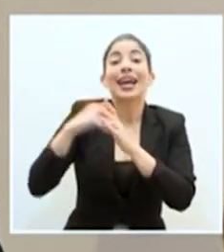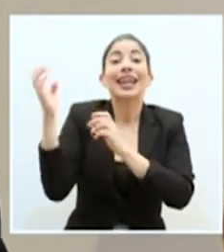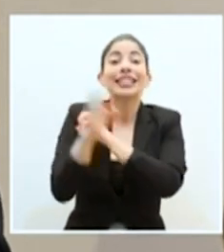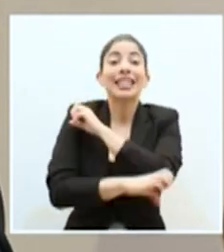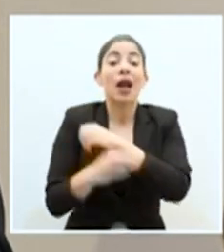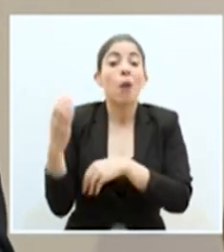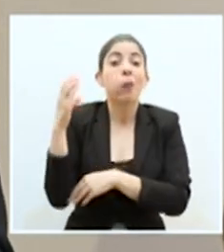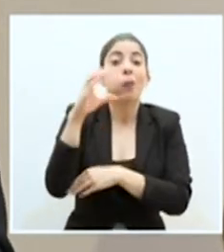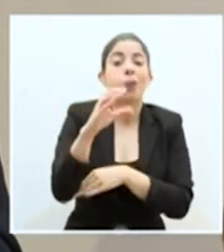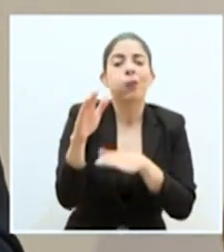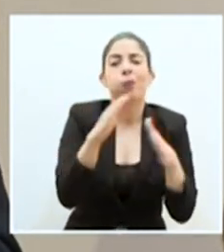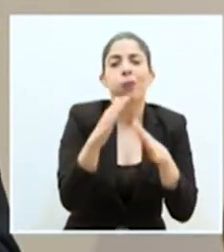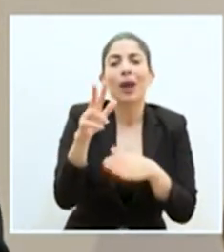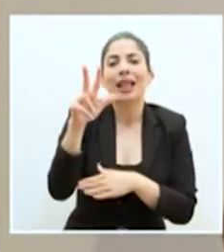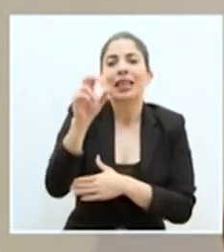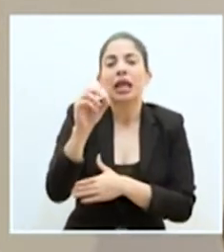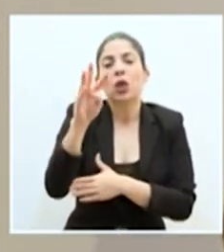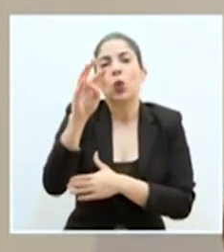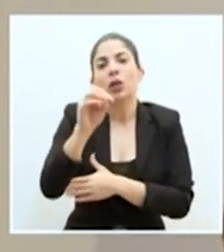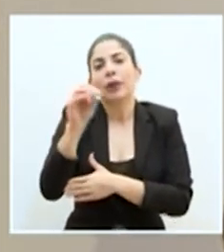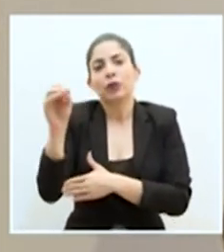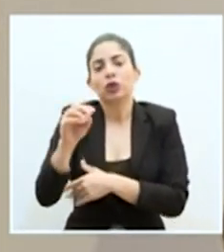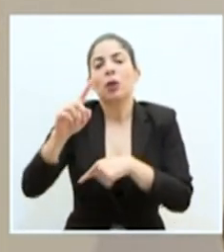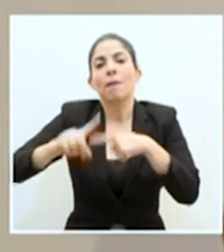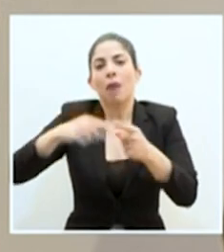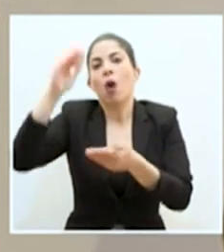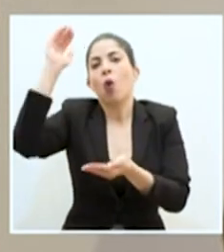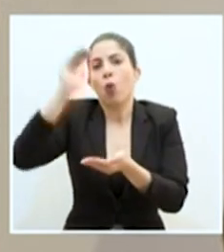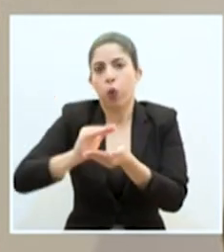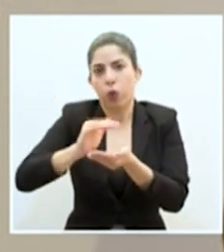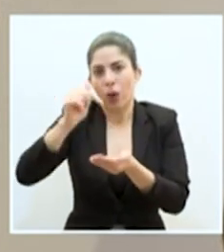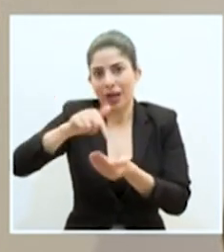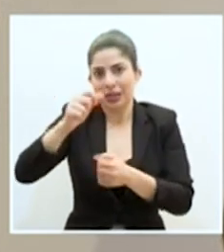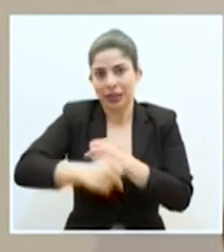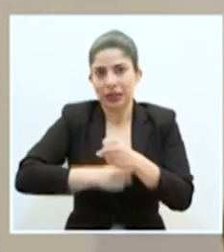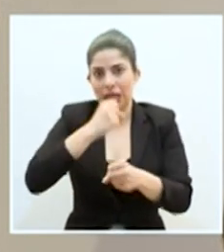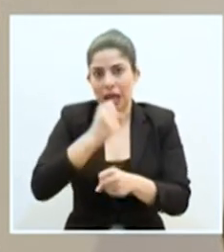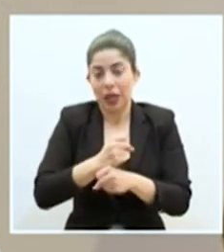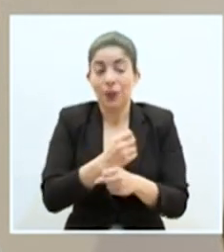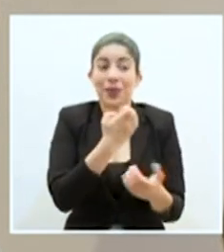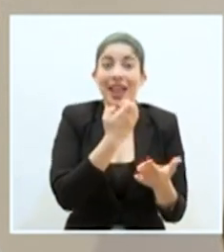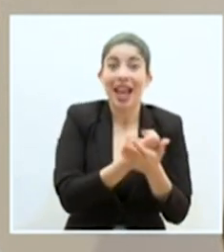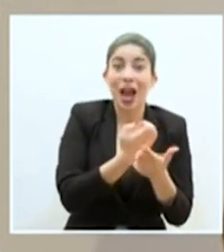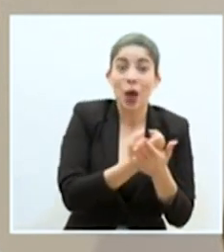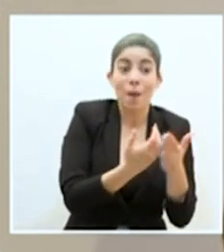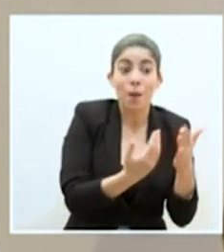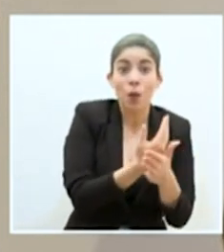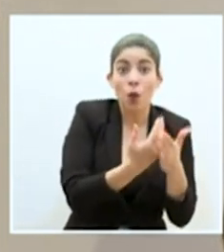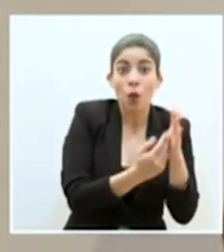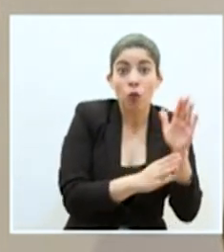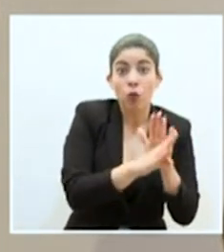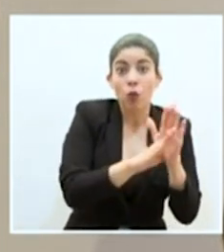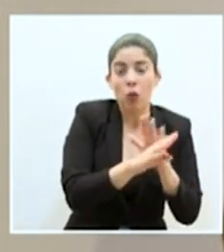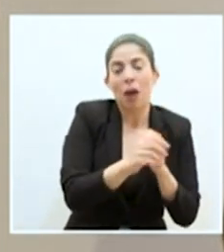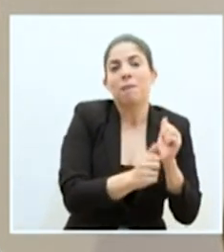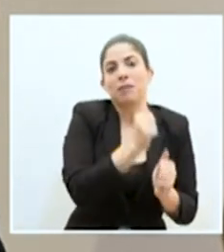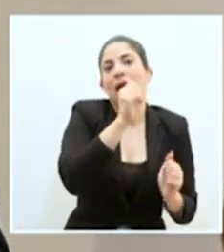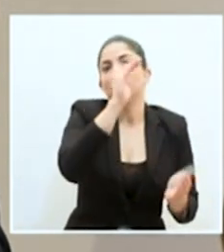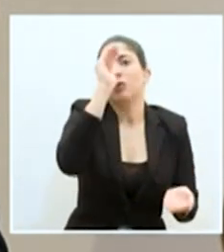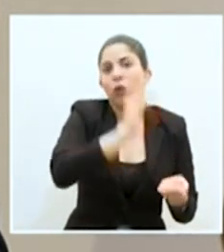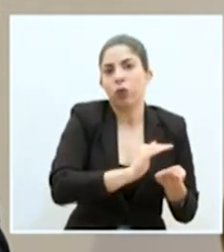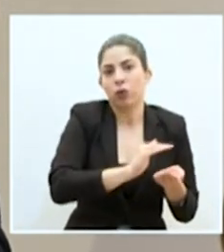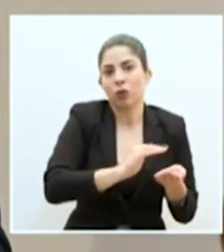podría rondar el 30 o el 40 por ciento, más o menos, para este año, y en economías emergentes podría ser incluso más que eso.